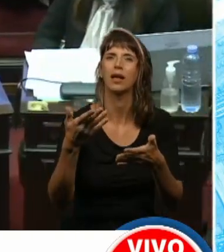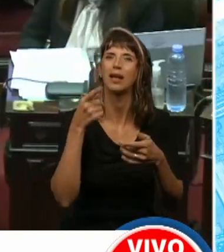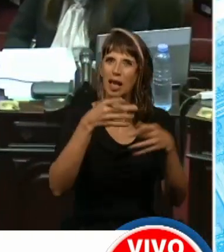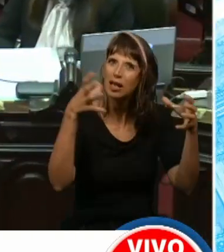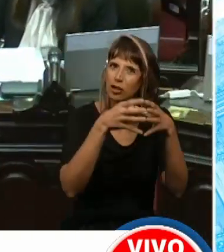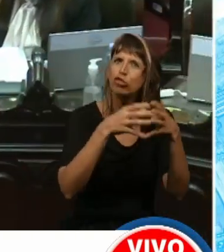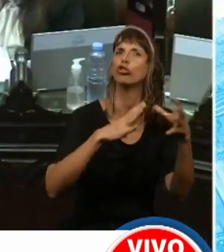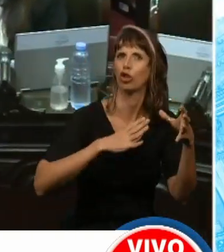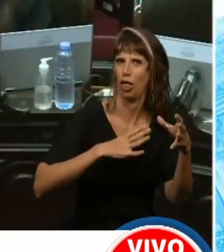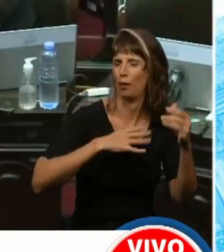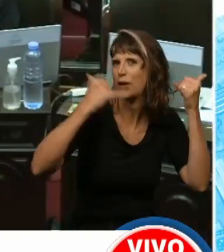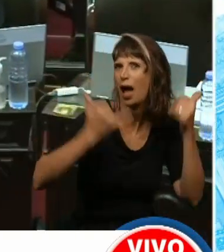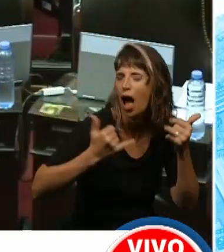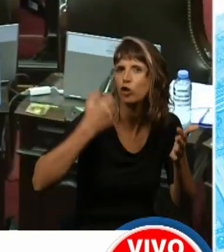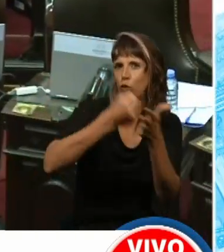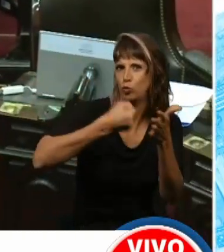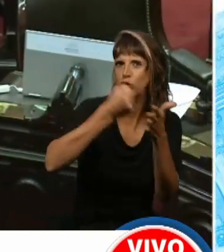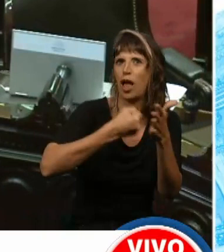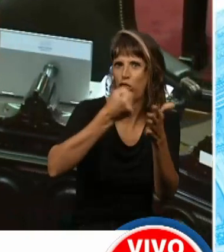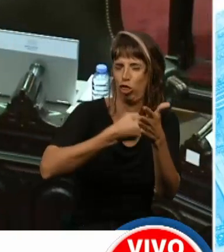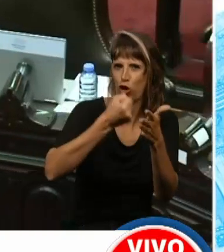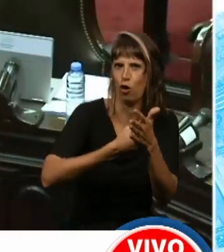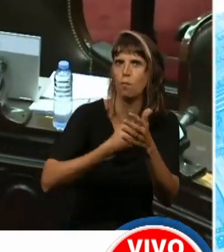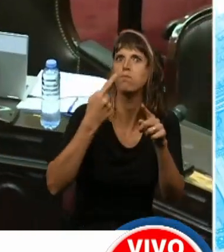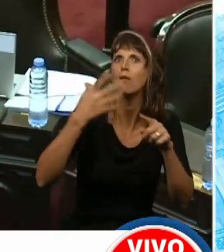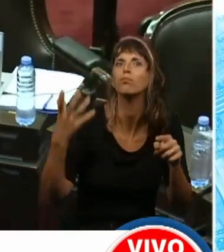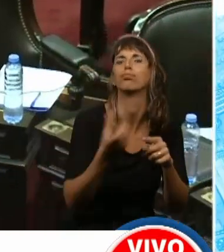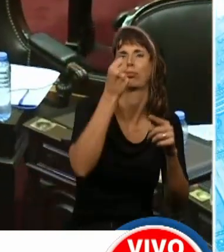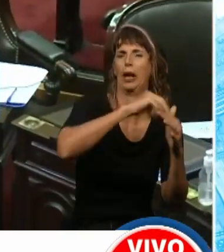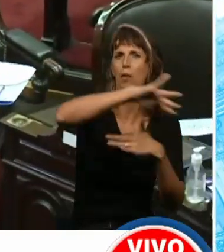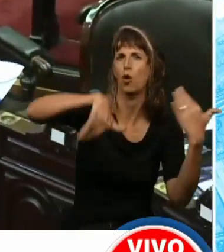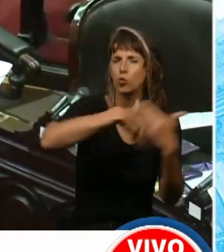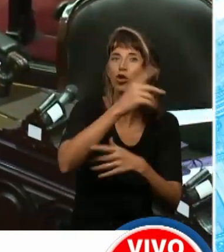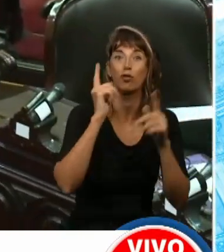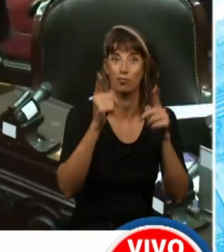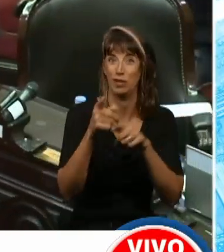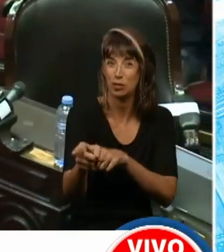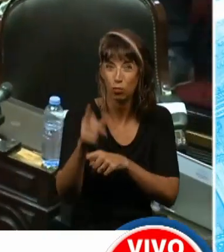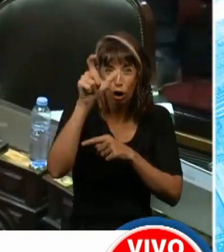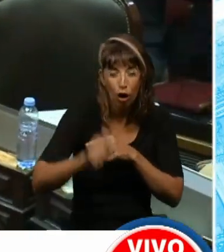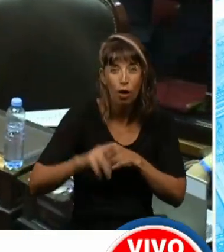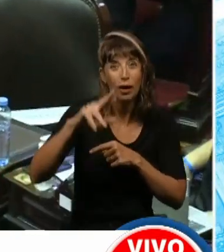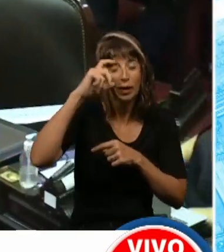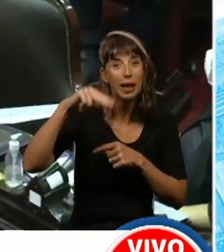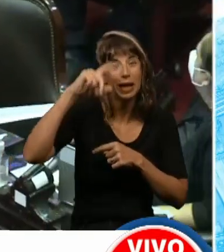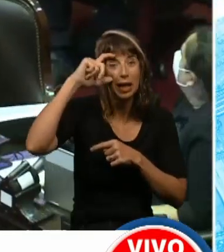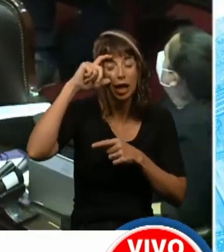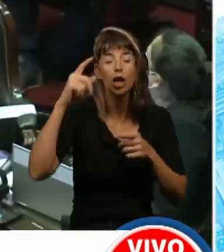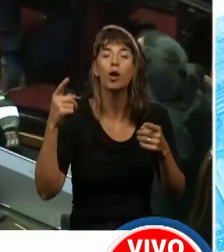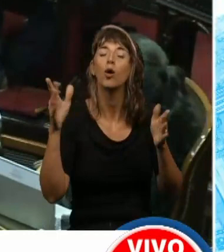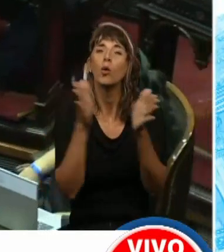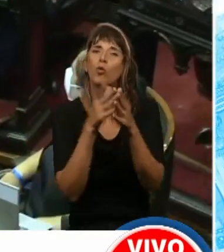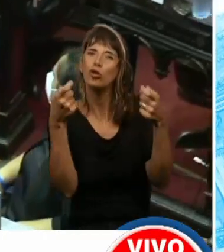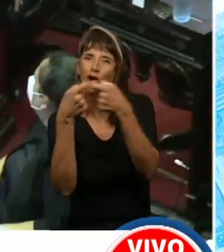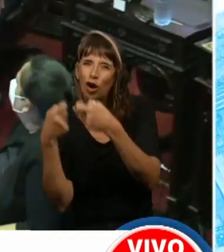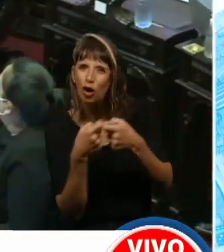clasismo está vigente en la Argentina y que las banderas que levantaba René Salamanca con sus compañeros del Esmata Córdoba